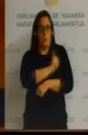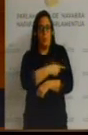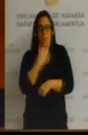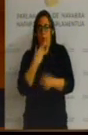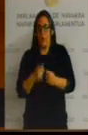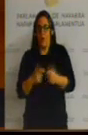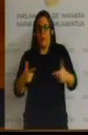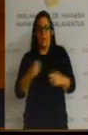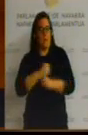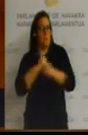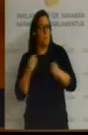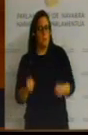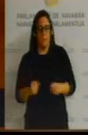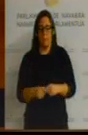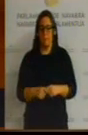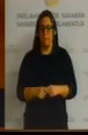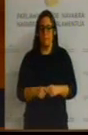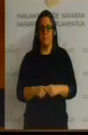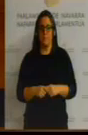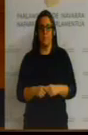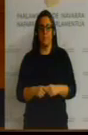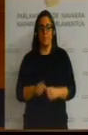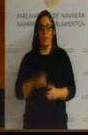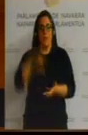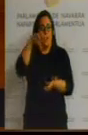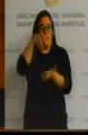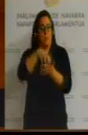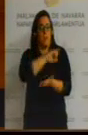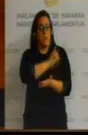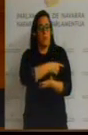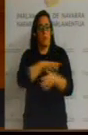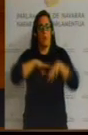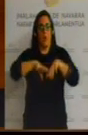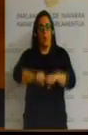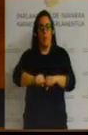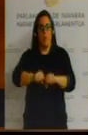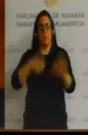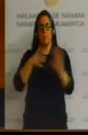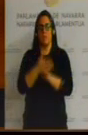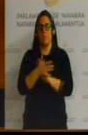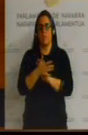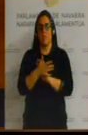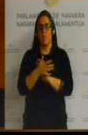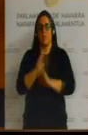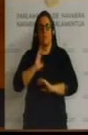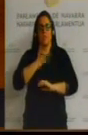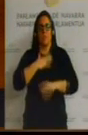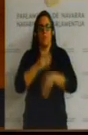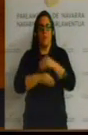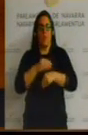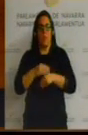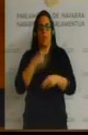Esta situación de ocupación de los pabellones por parte de los clubes hace inviable el plantear políticas